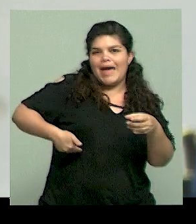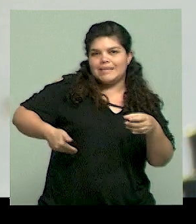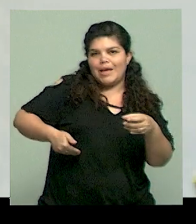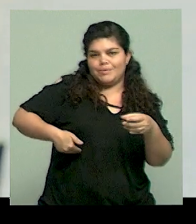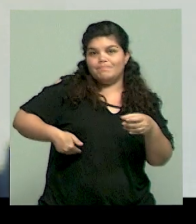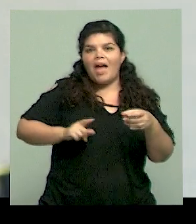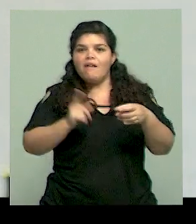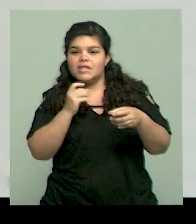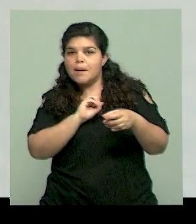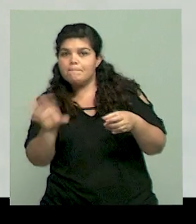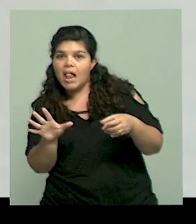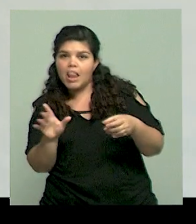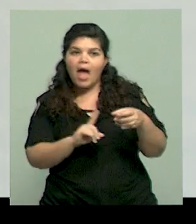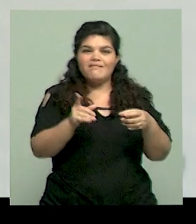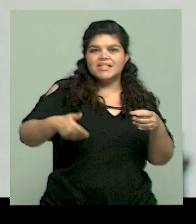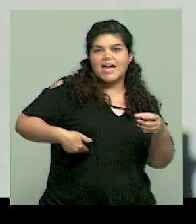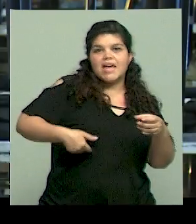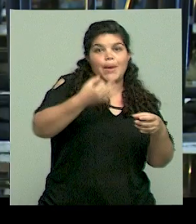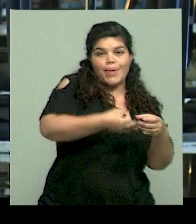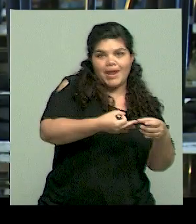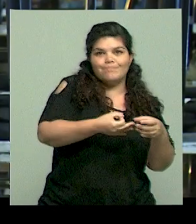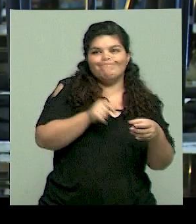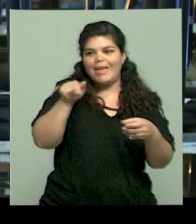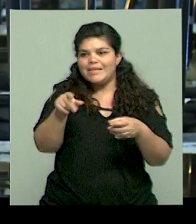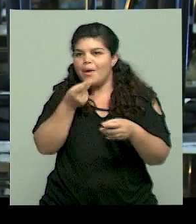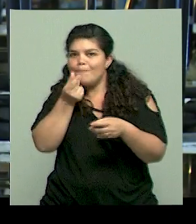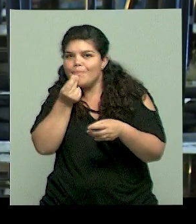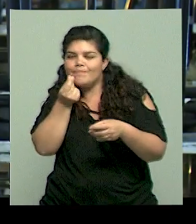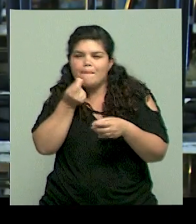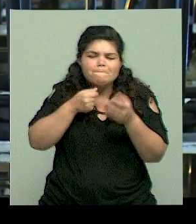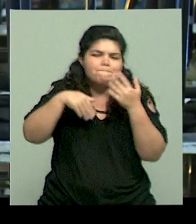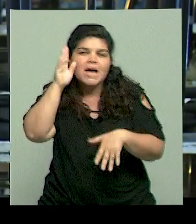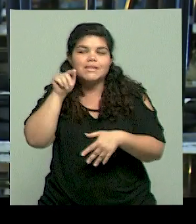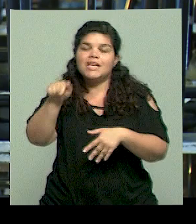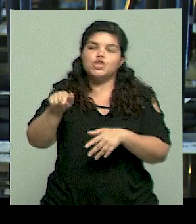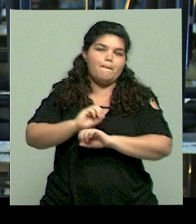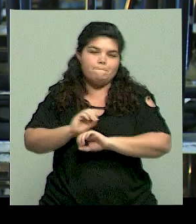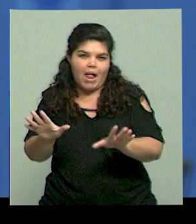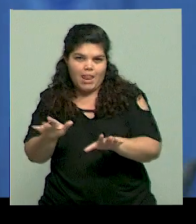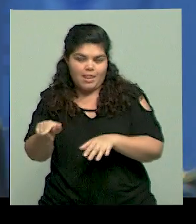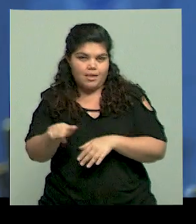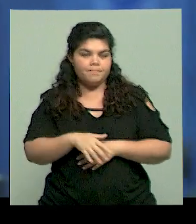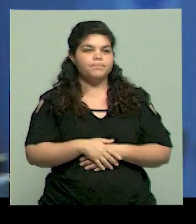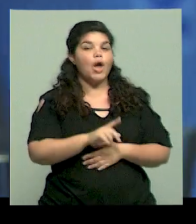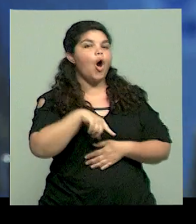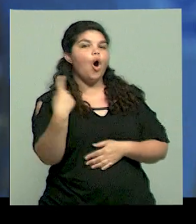y termina siendo de mala calidad. Y después hay otro dicho que dice que somos lo que comemos.